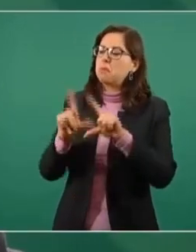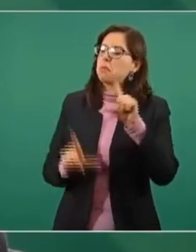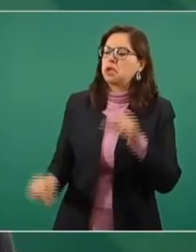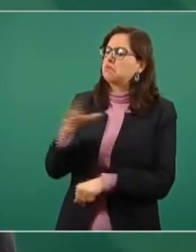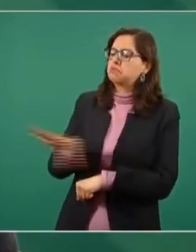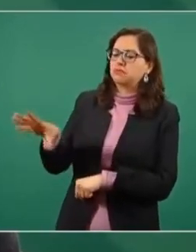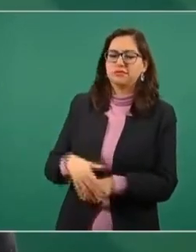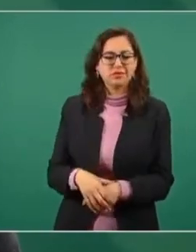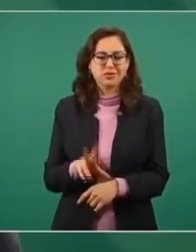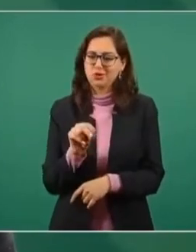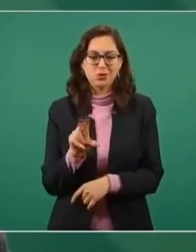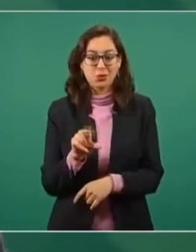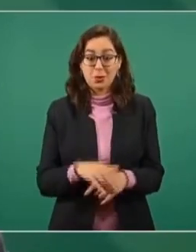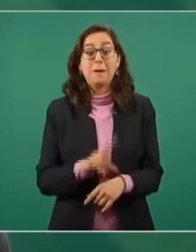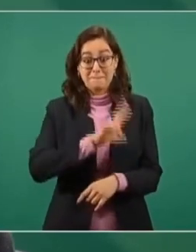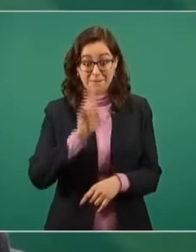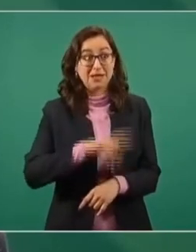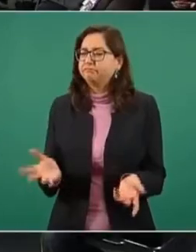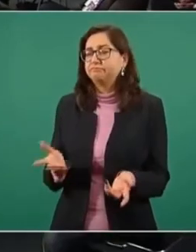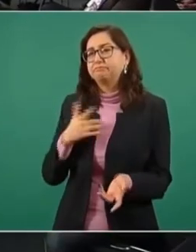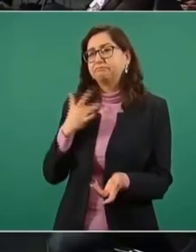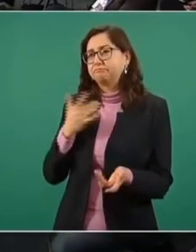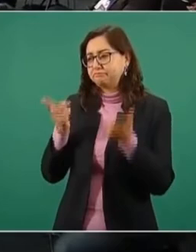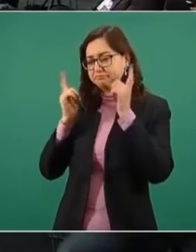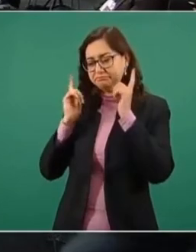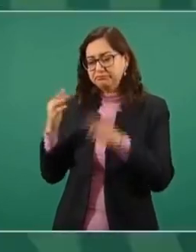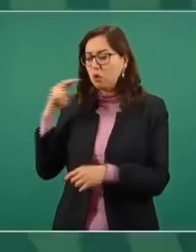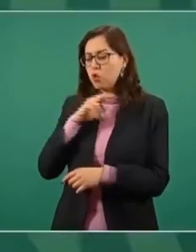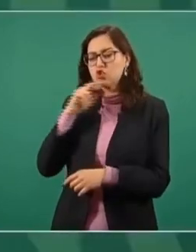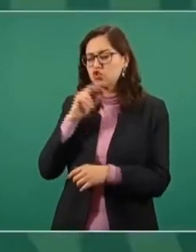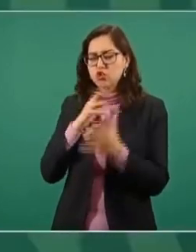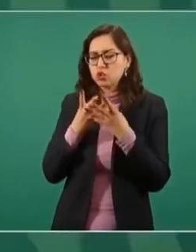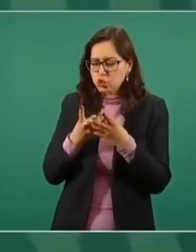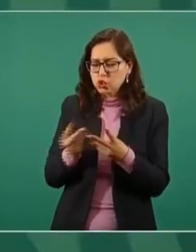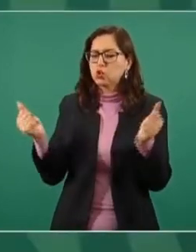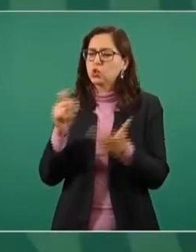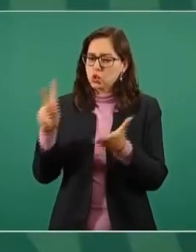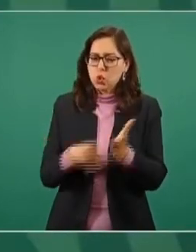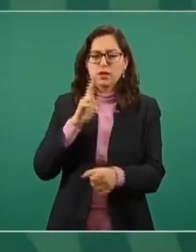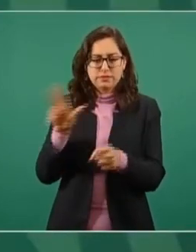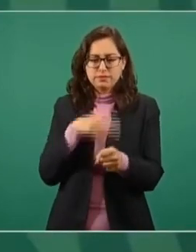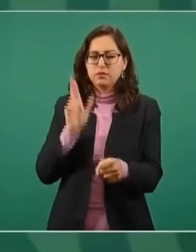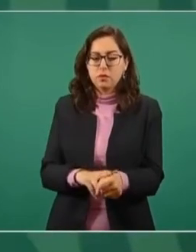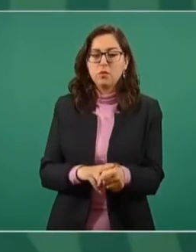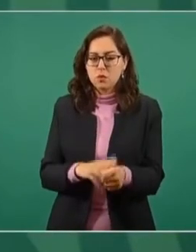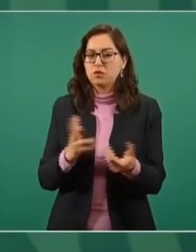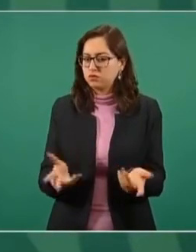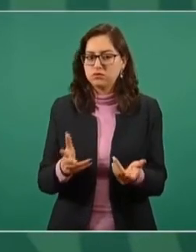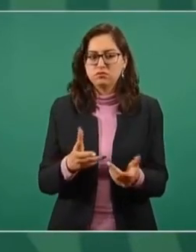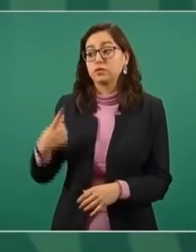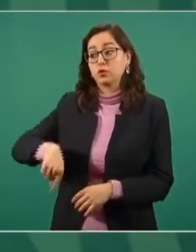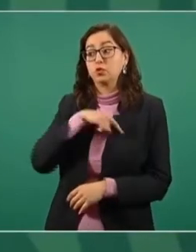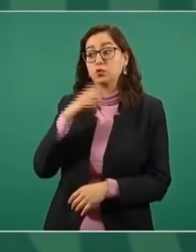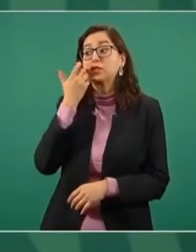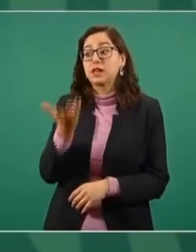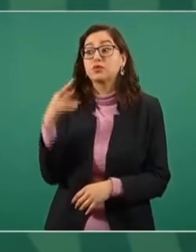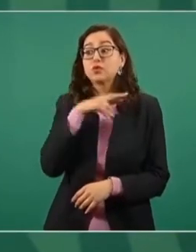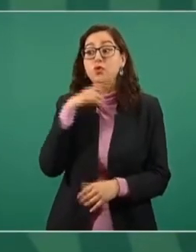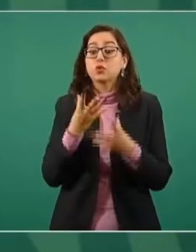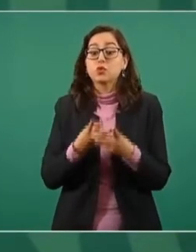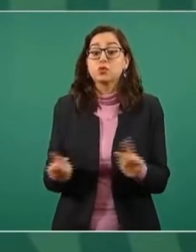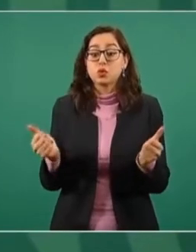No, es grave la situación que tienen en Texas. Lo más pronto posible se normalice la situación en México, se restablezca el servicio para